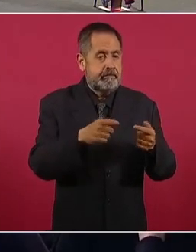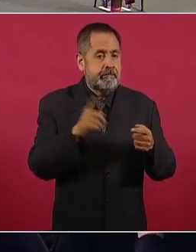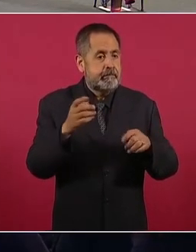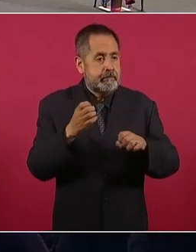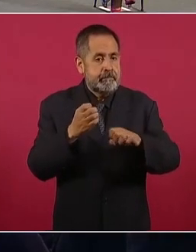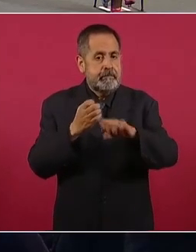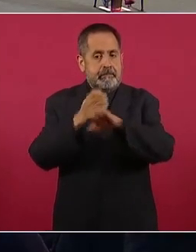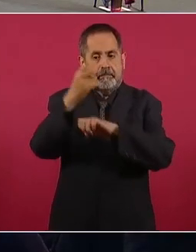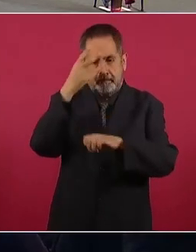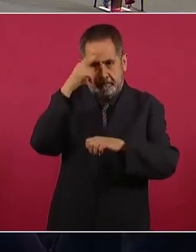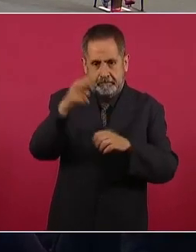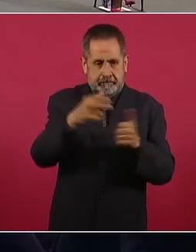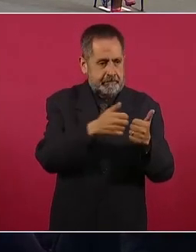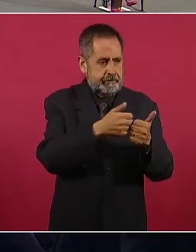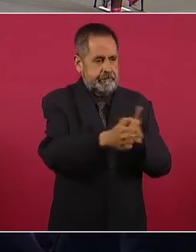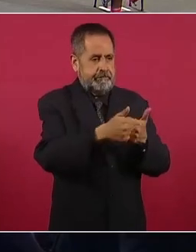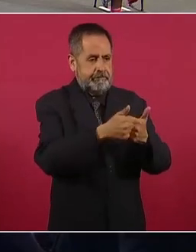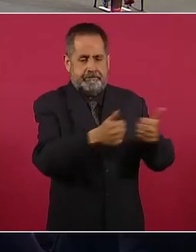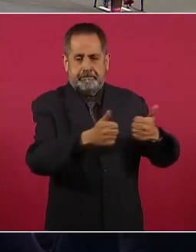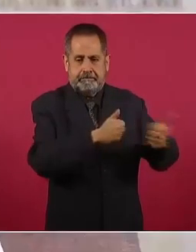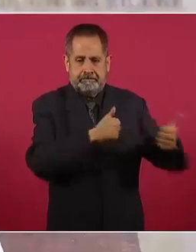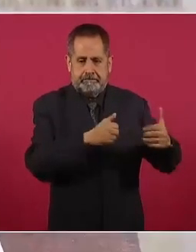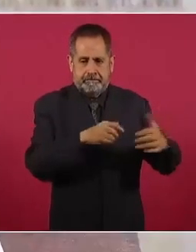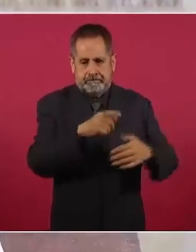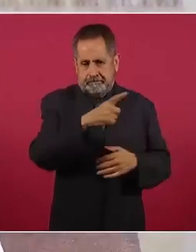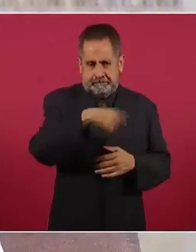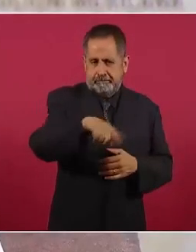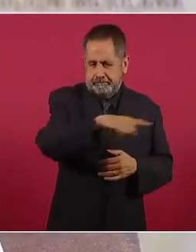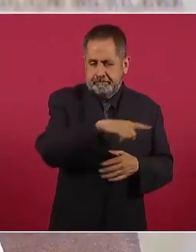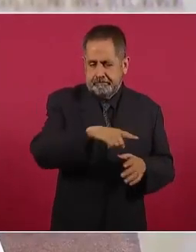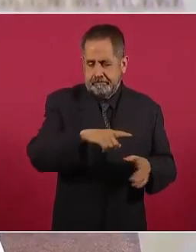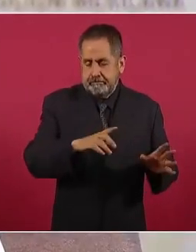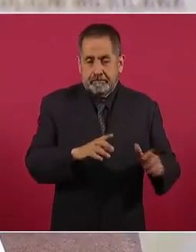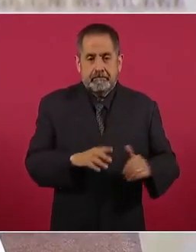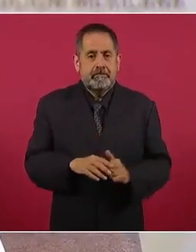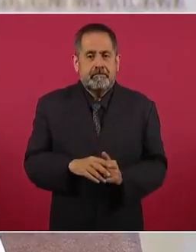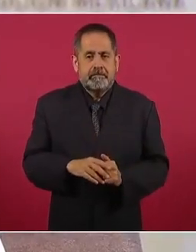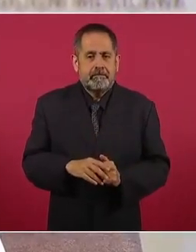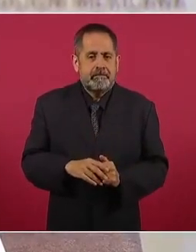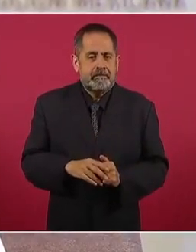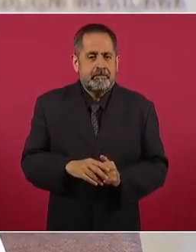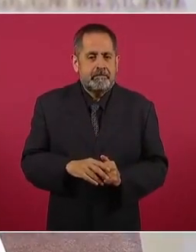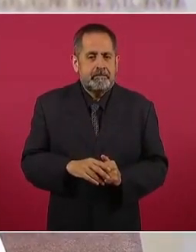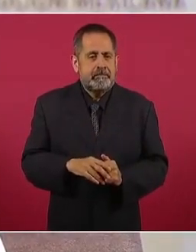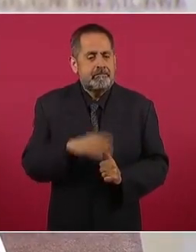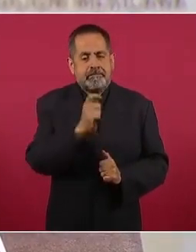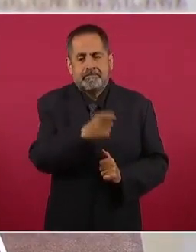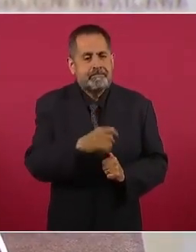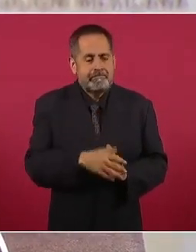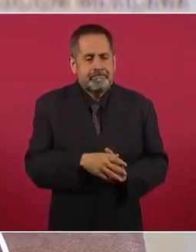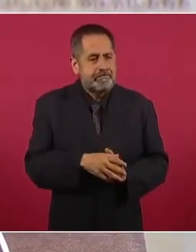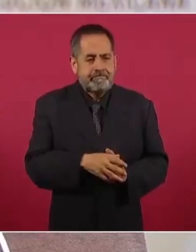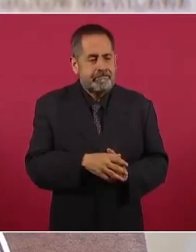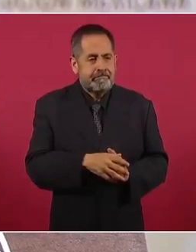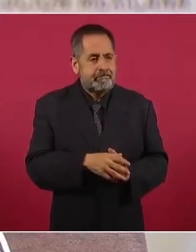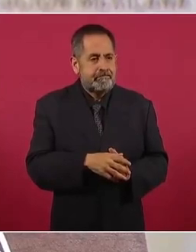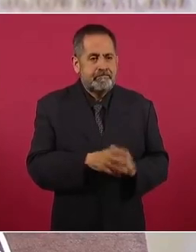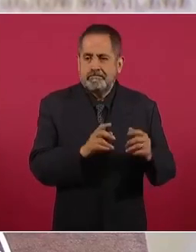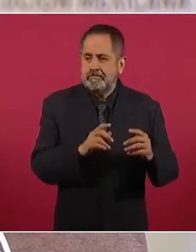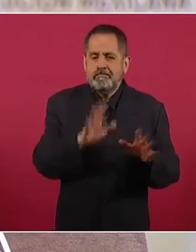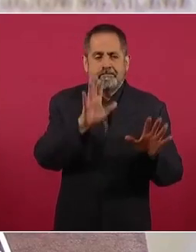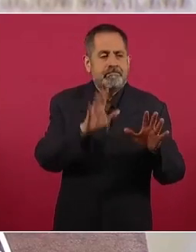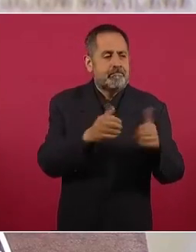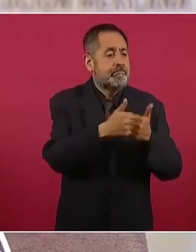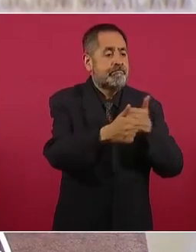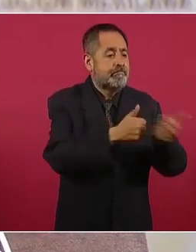de México sería entregar la plaza.